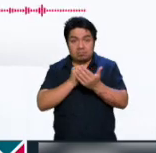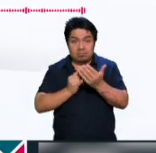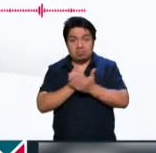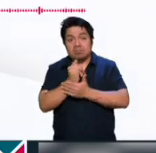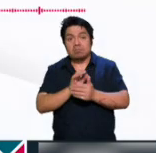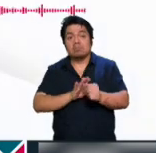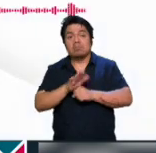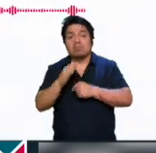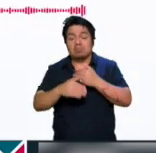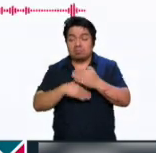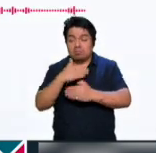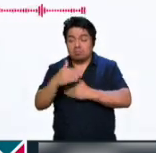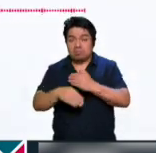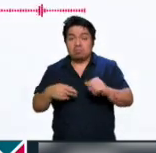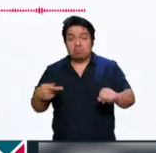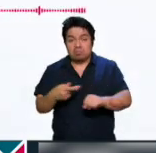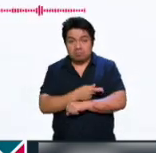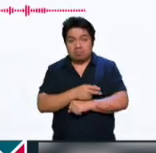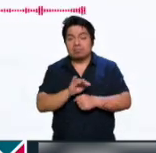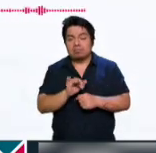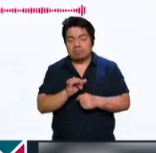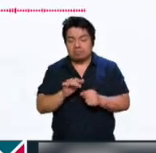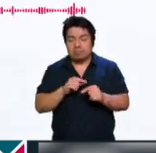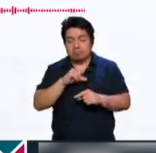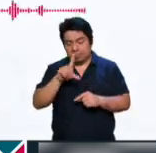serán las siguientes acciones que vamos a llevar a cabo.